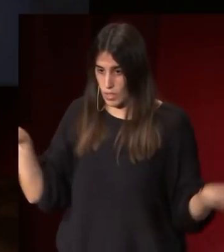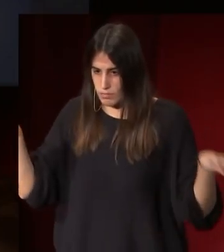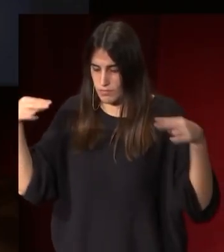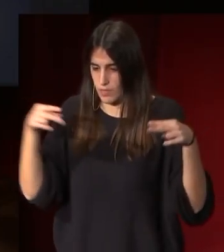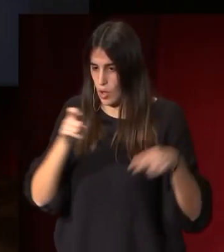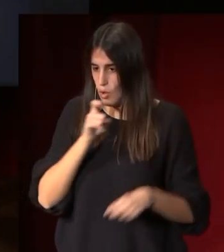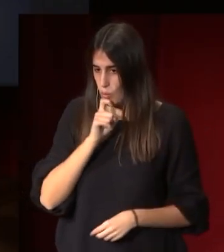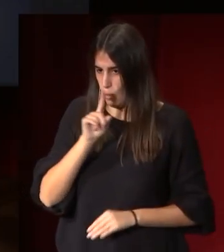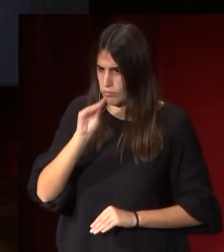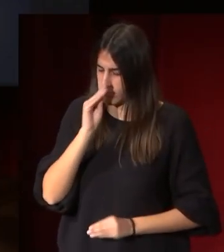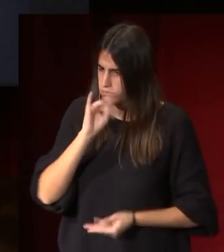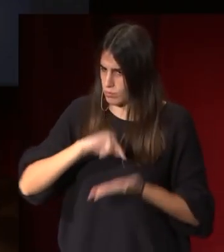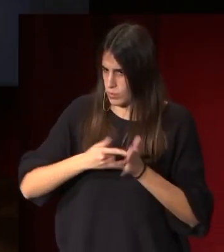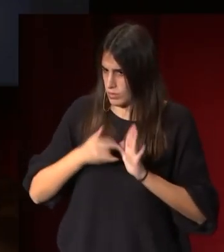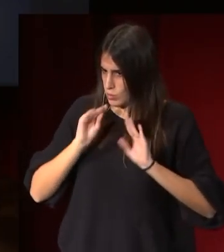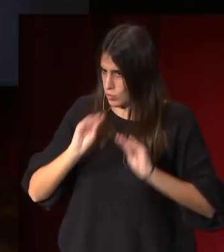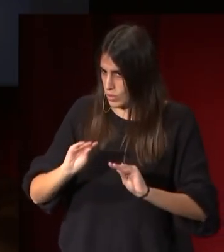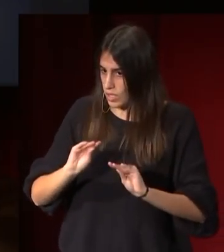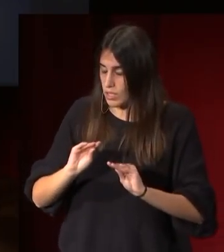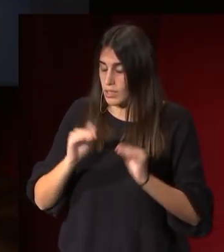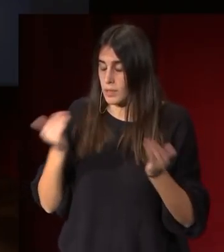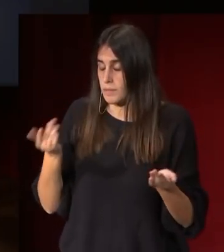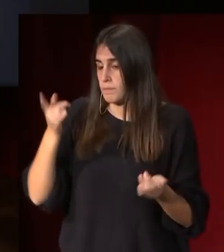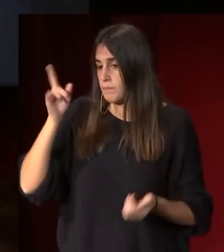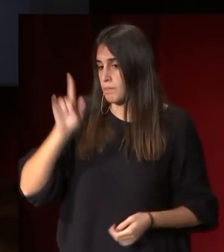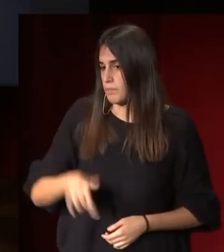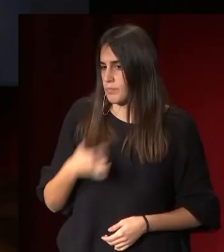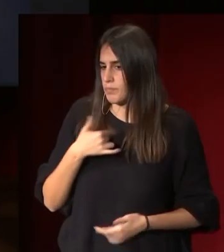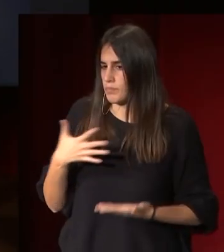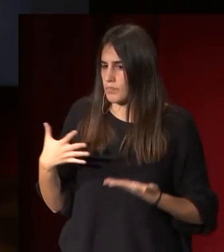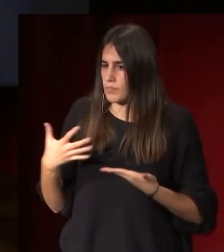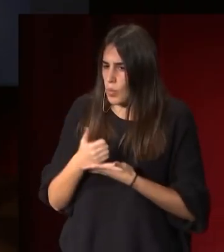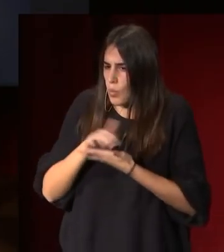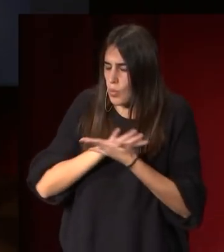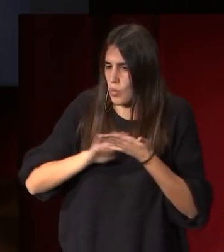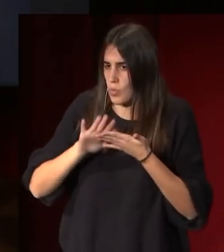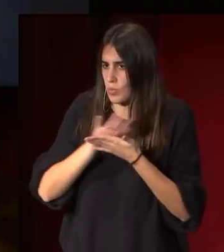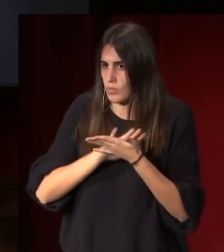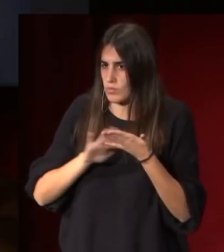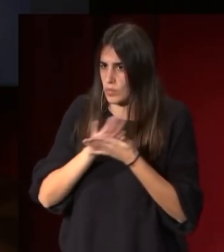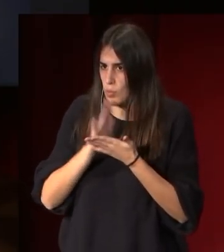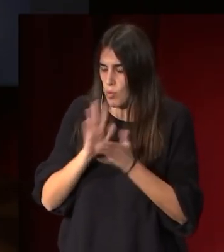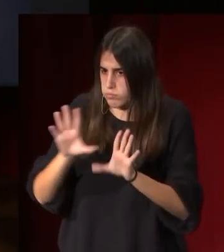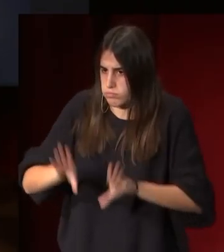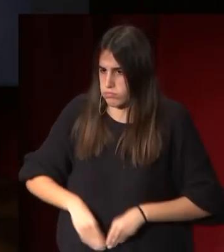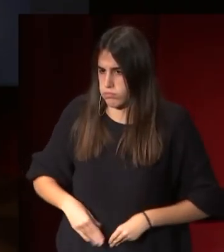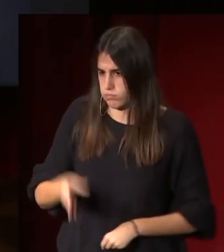y, de alguna forma, todo lo que él había podido asumir.